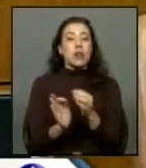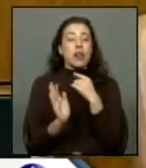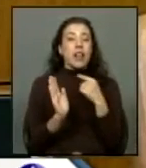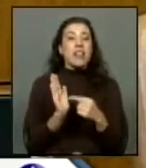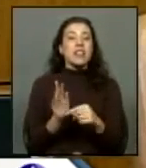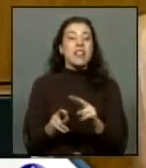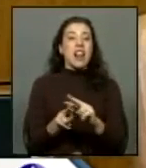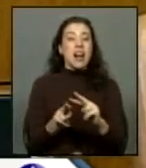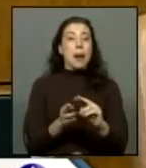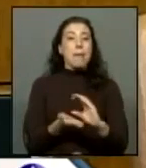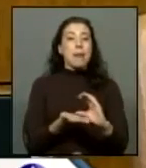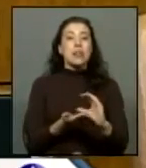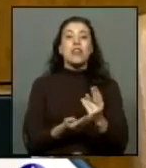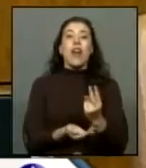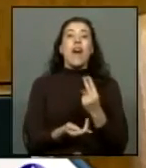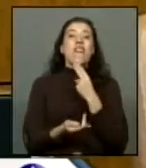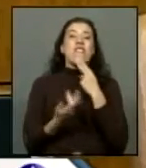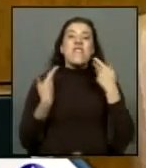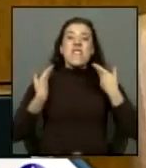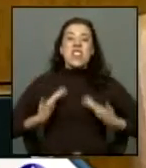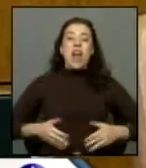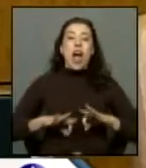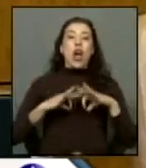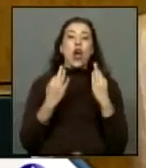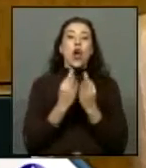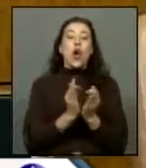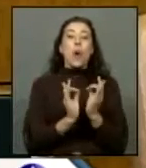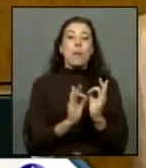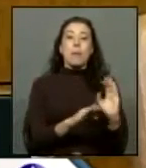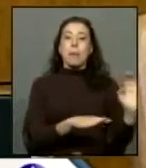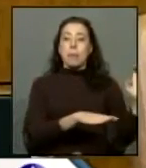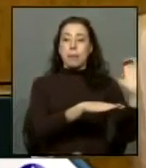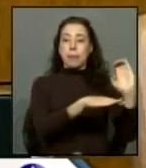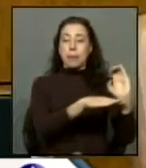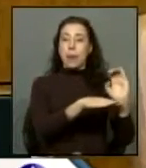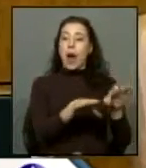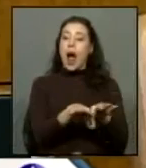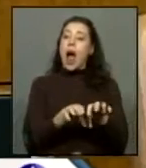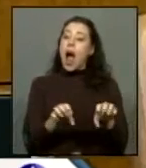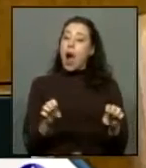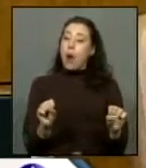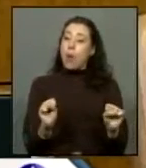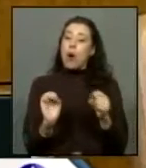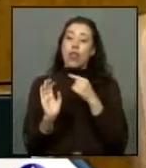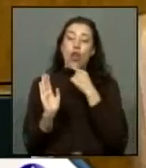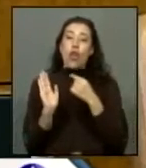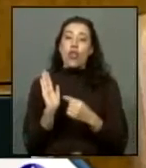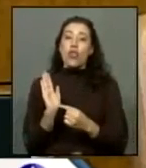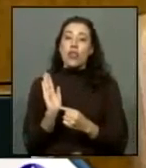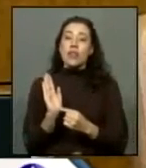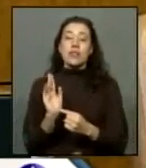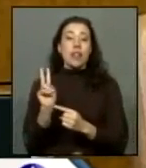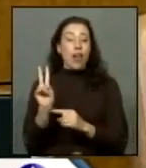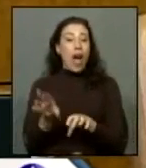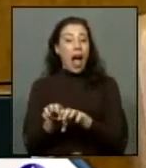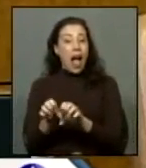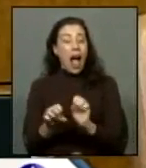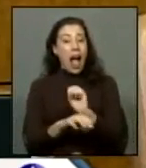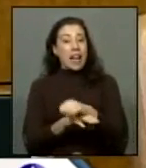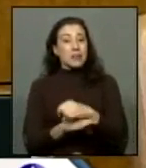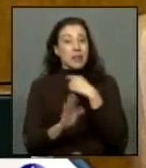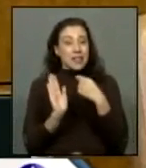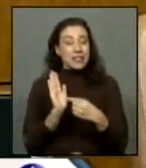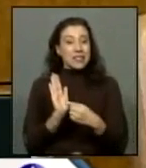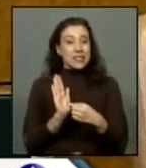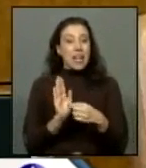reparación de vida integral de parte de nuestro Estado el acuerdo señala las partes aceptando la constitución de esta